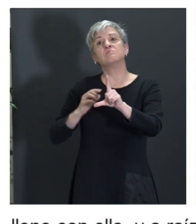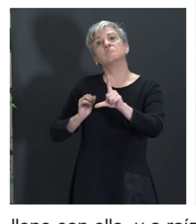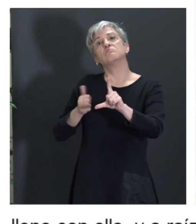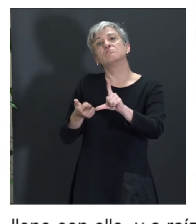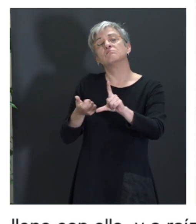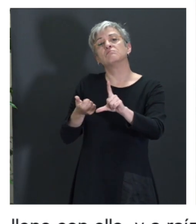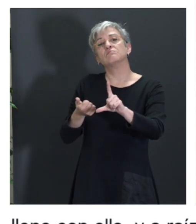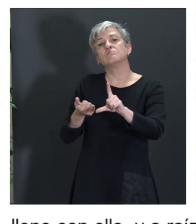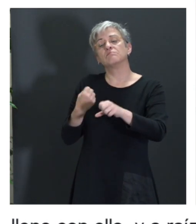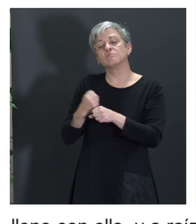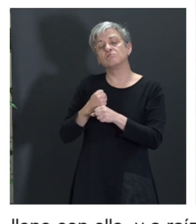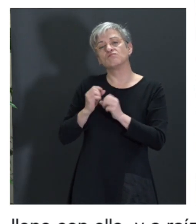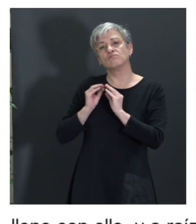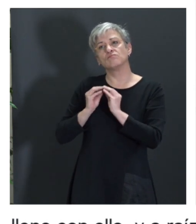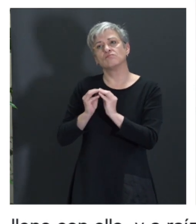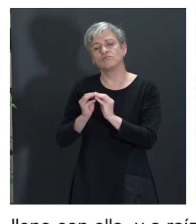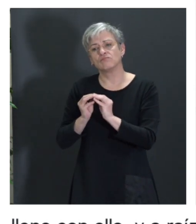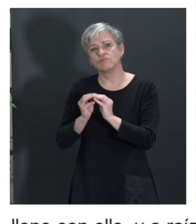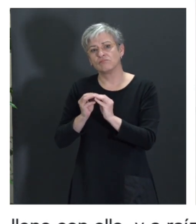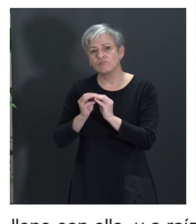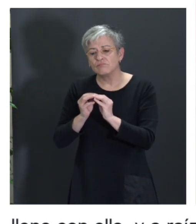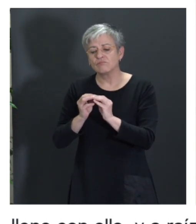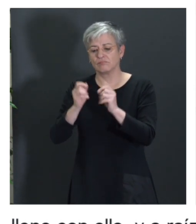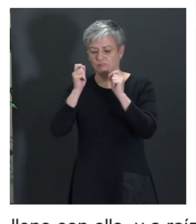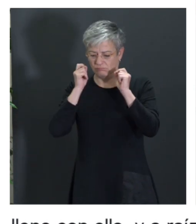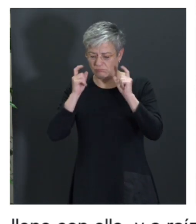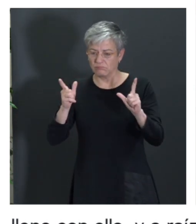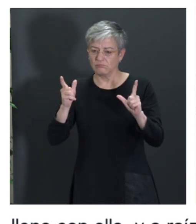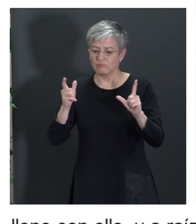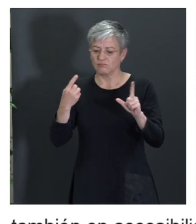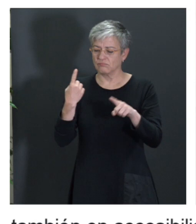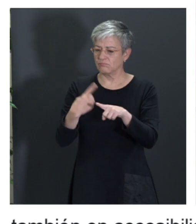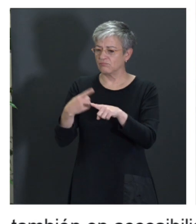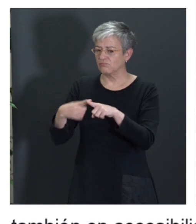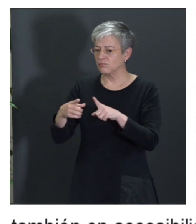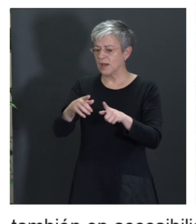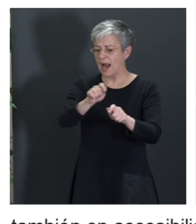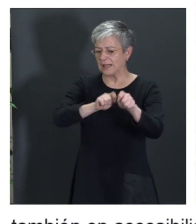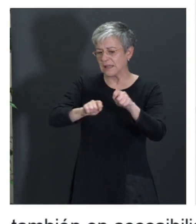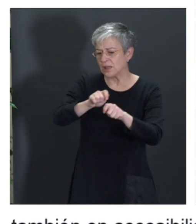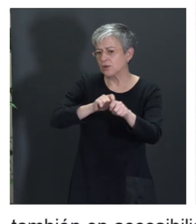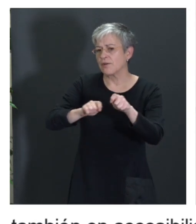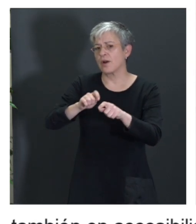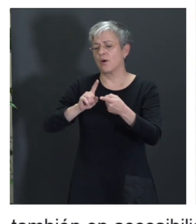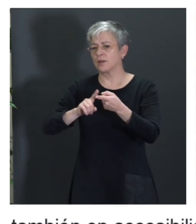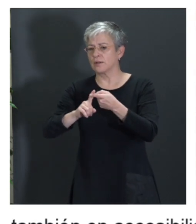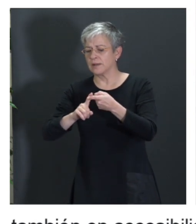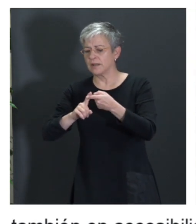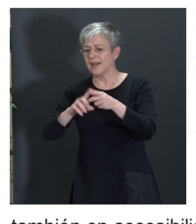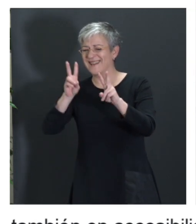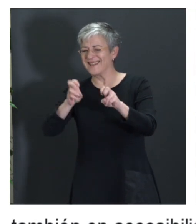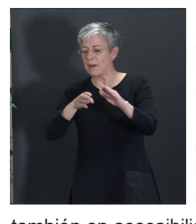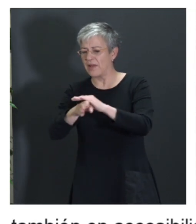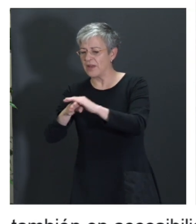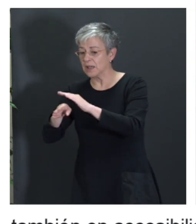a trabajar y nos dimos cuenta de que hay todo un ecosistema de asociaciones, de accesibilidad